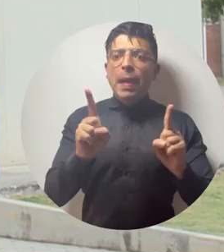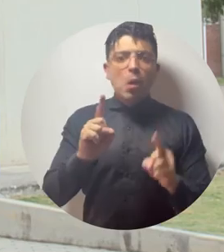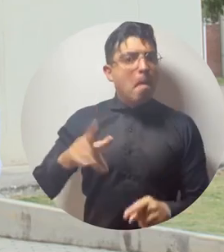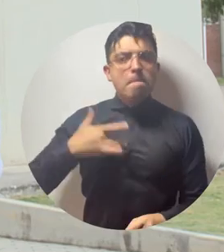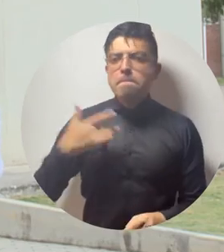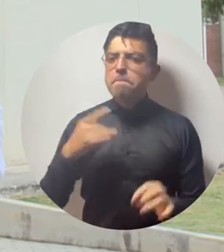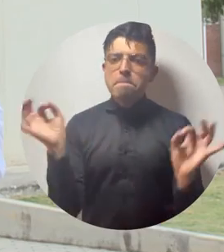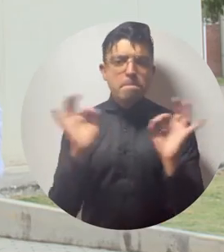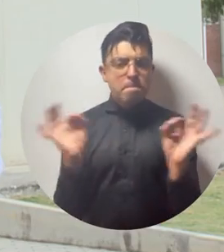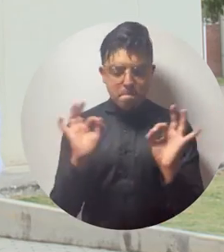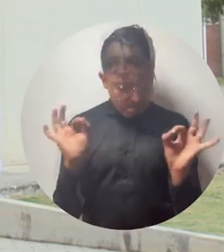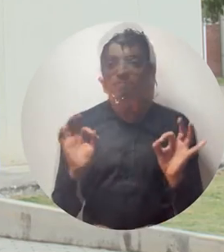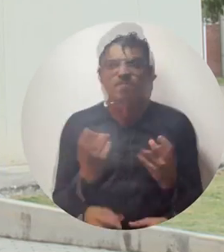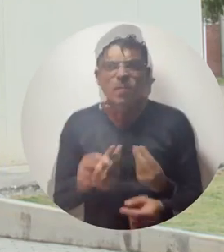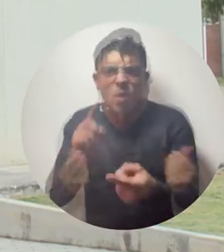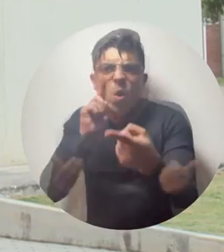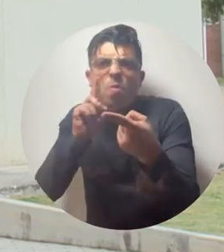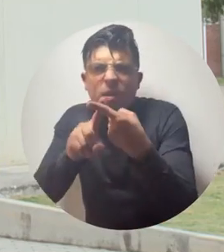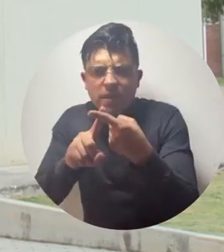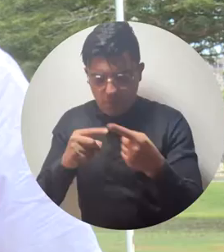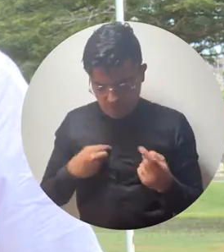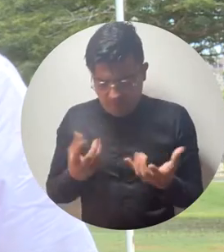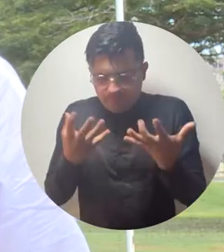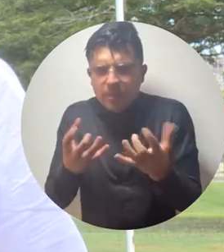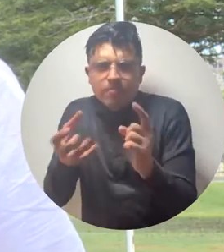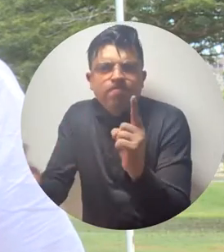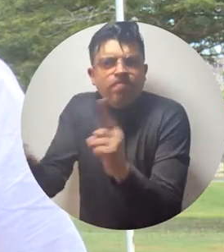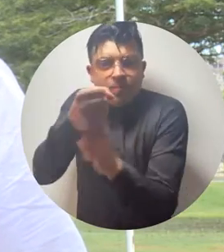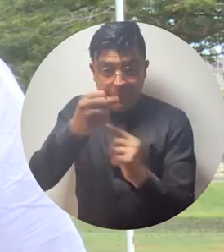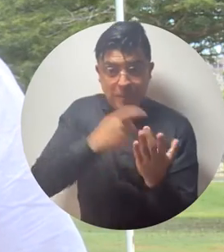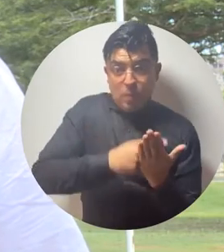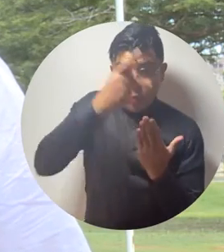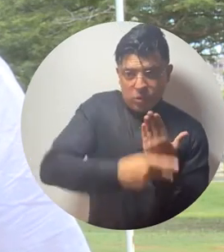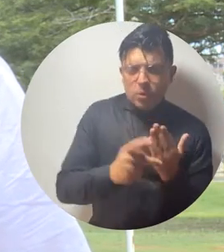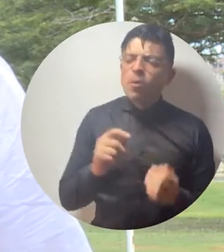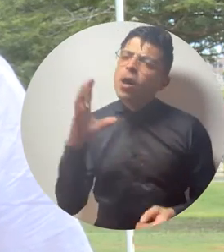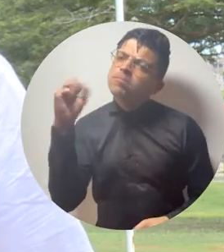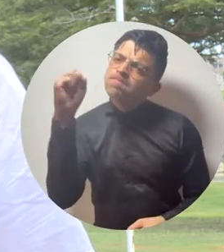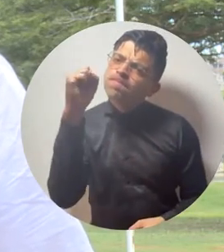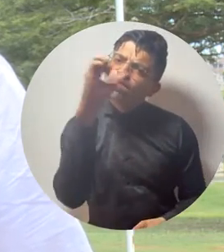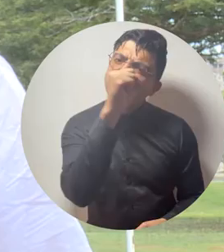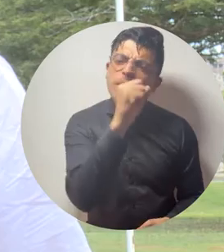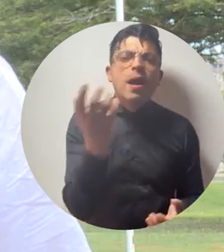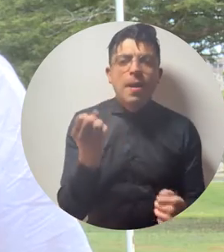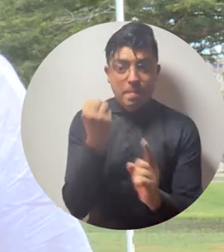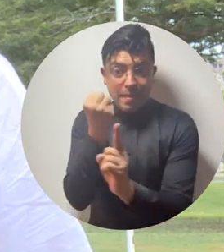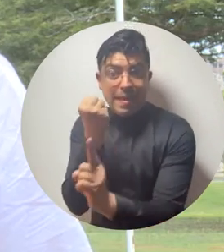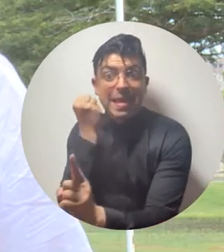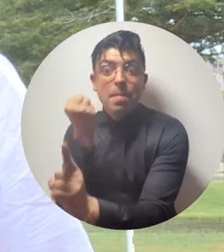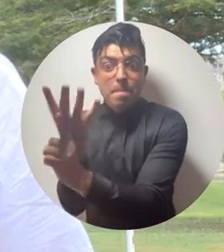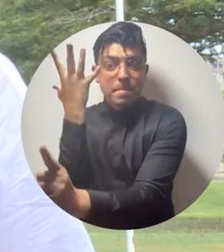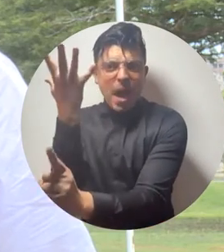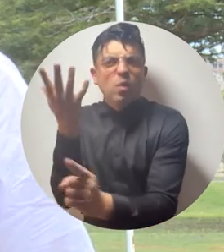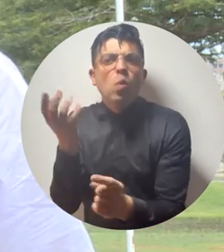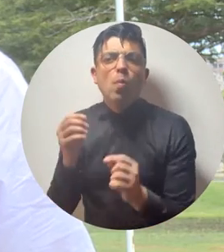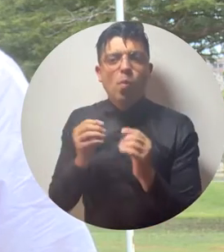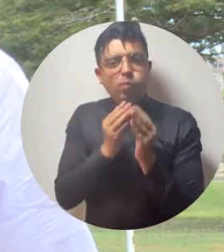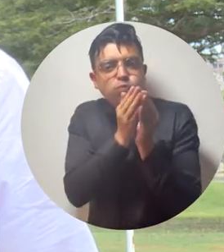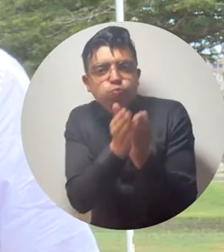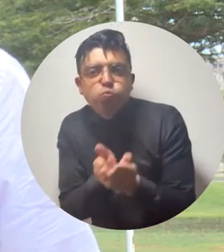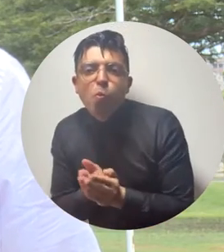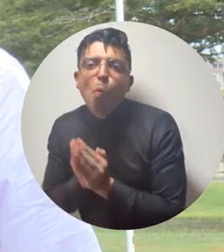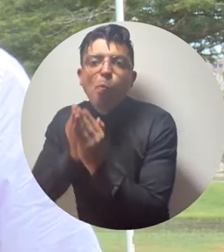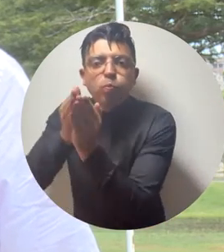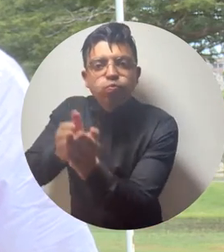absolutamente ningún tipo de inconveniente. El objetivo que perseguimos con este proyecto es identificar los impactos que